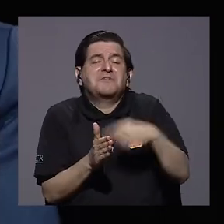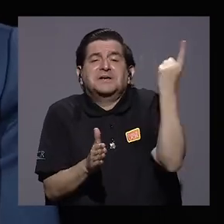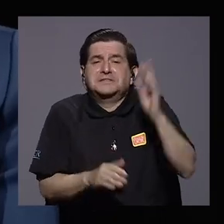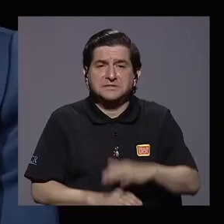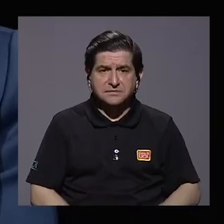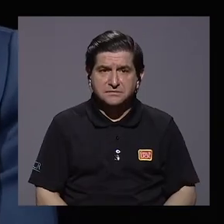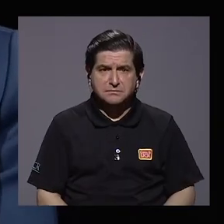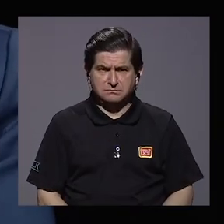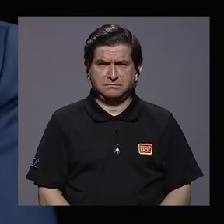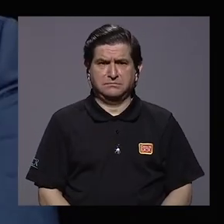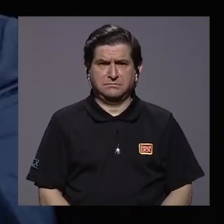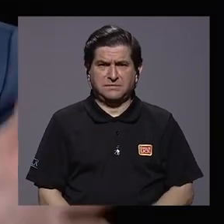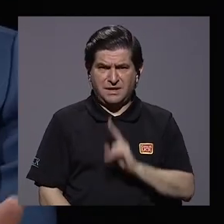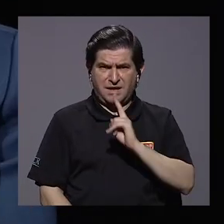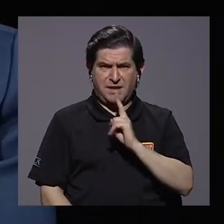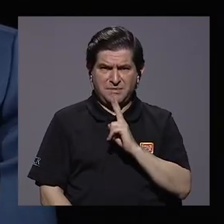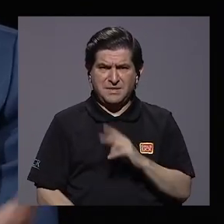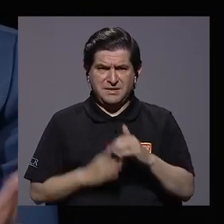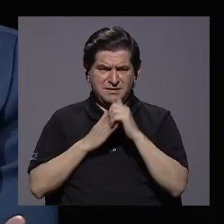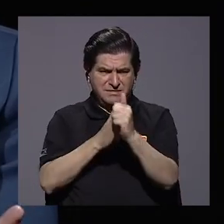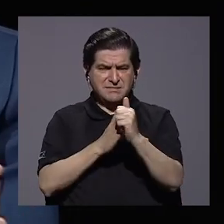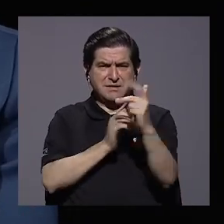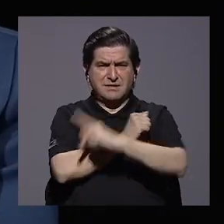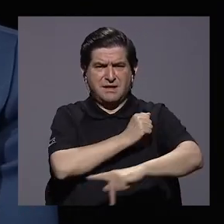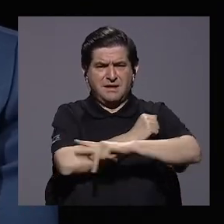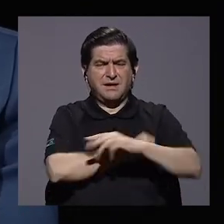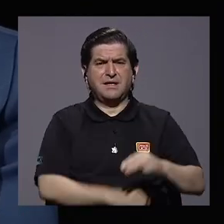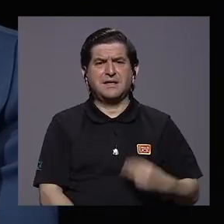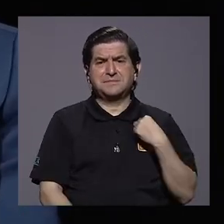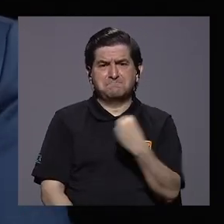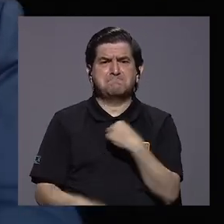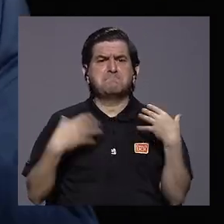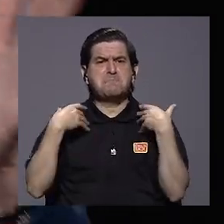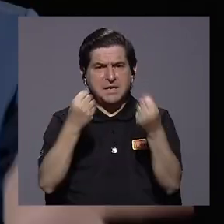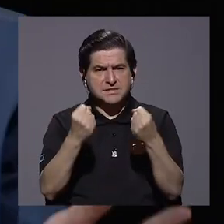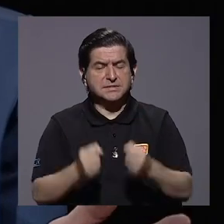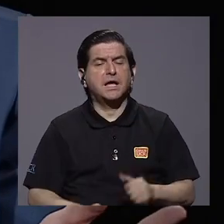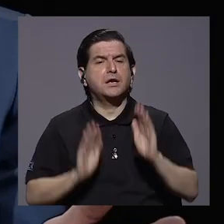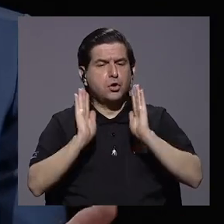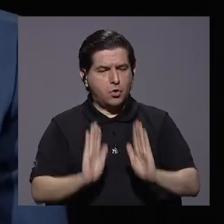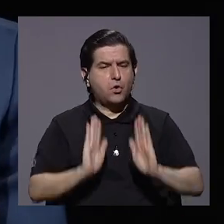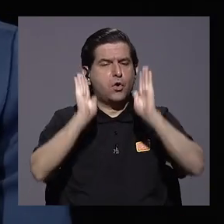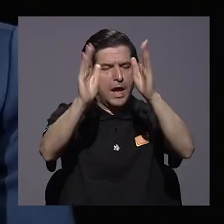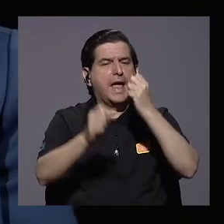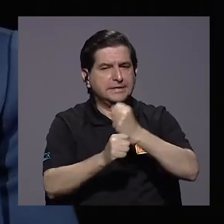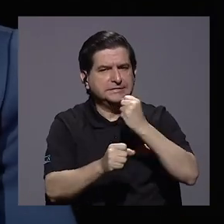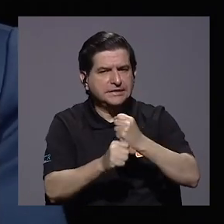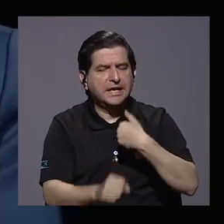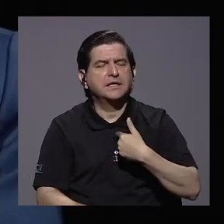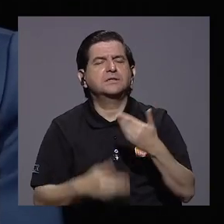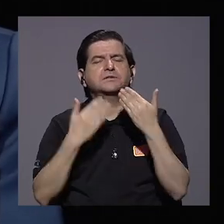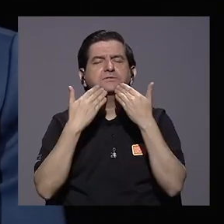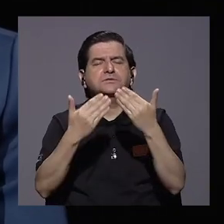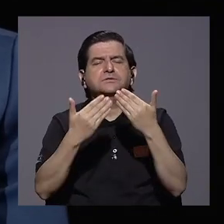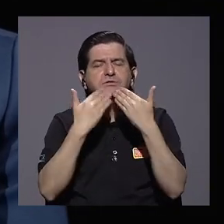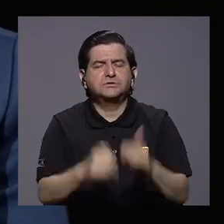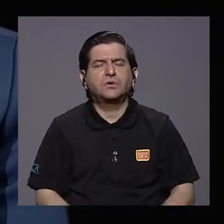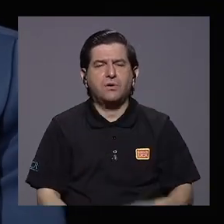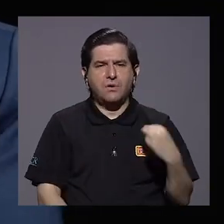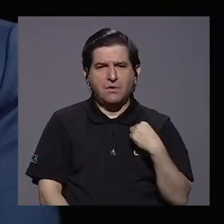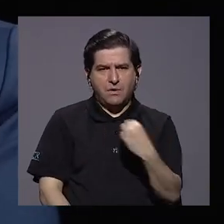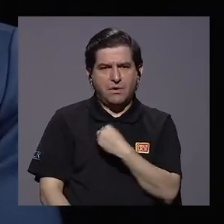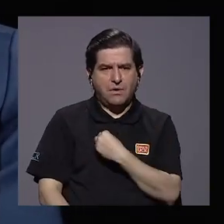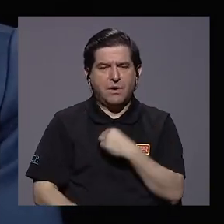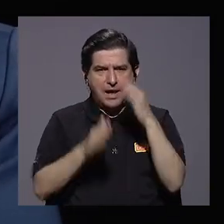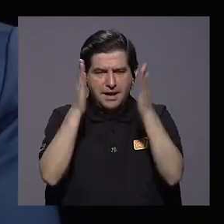Entonces en realidad quien está dirigiendo el país es el Ministerio de Salud. Ha hecho un excelente trabajo. Yo le agradezco al ministro